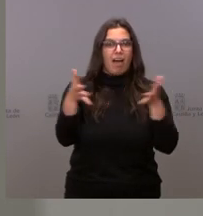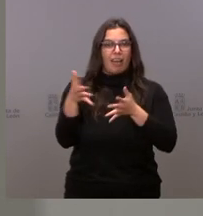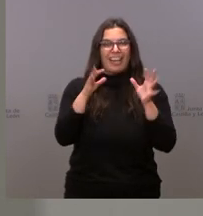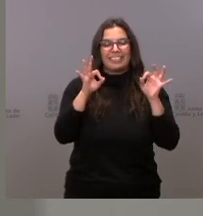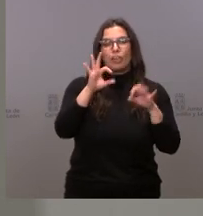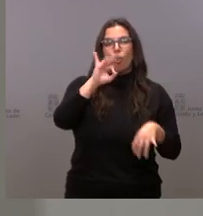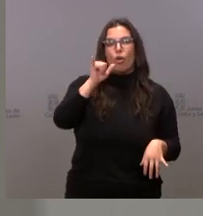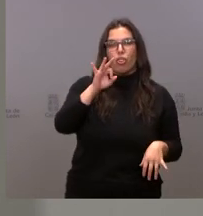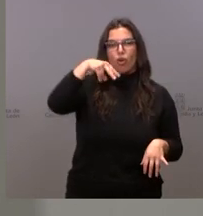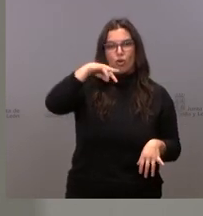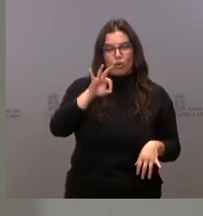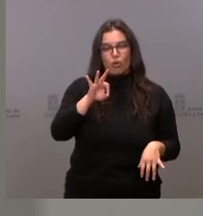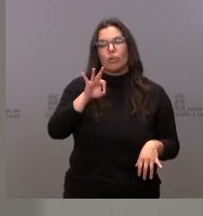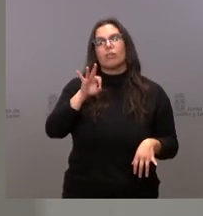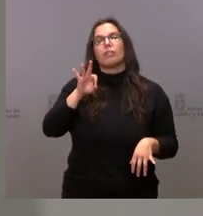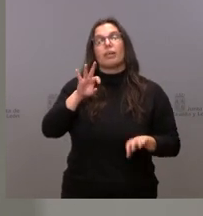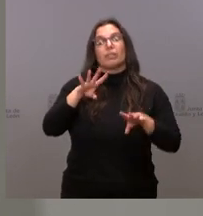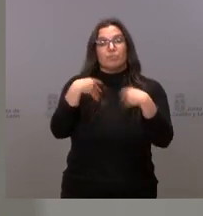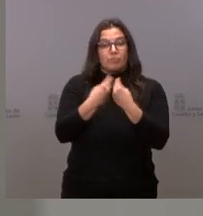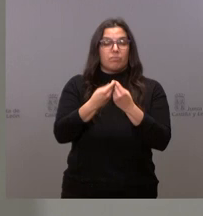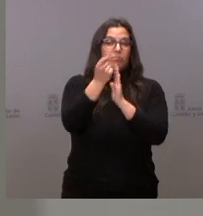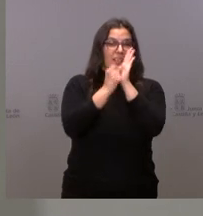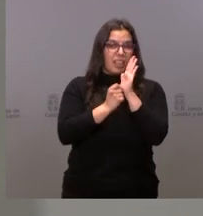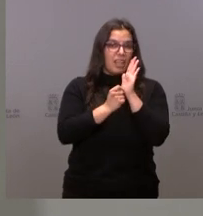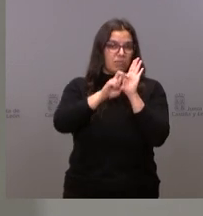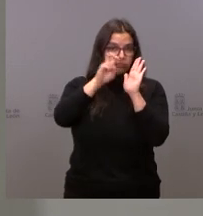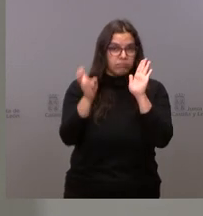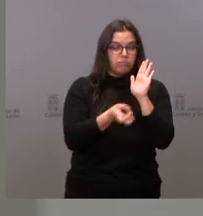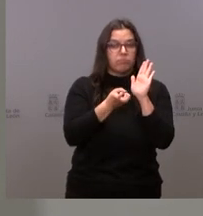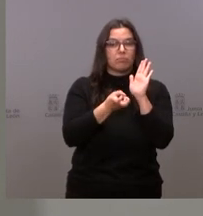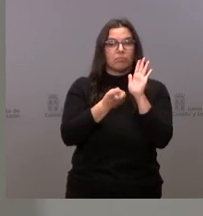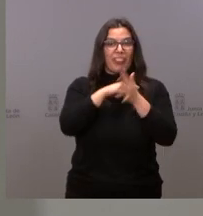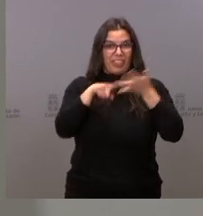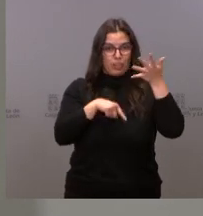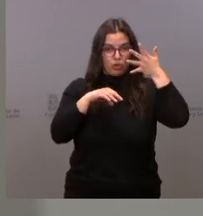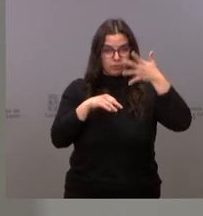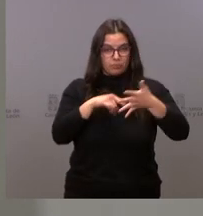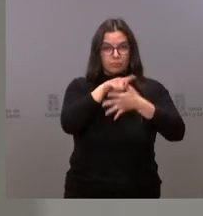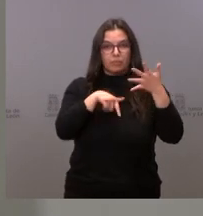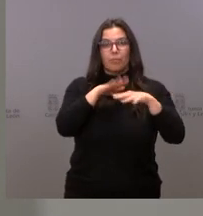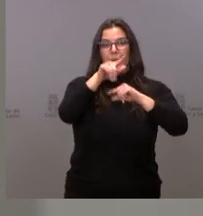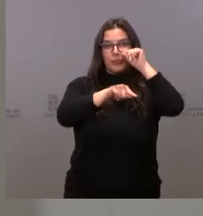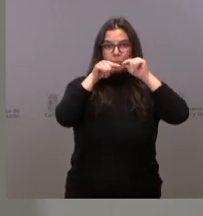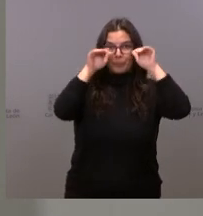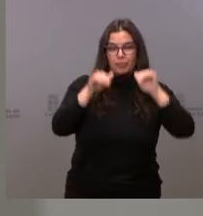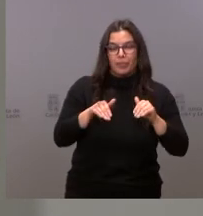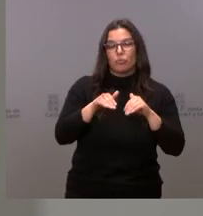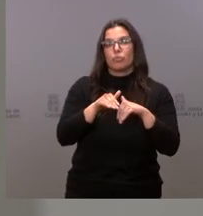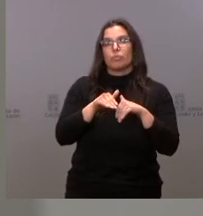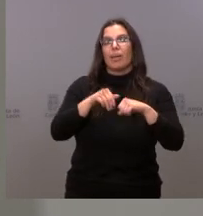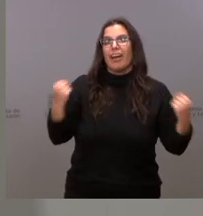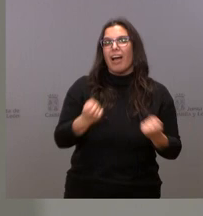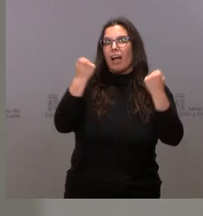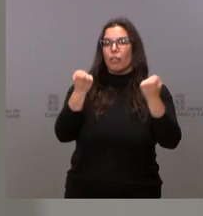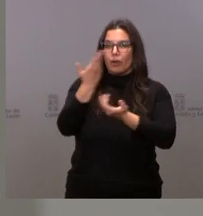Troposférico. Tiene un conjunto de medidas. Son cinco medidas. La reducción de las emisiones, acciones